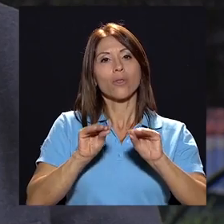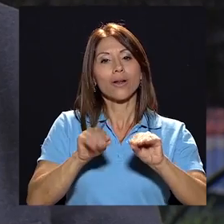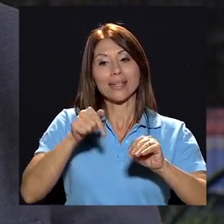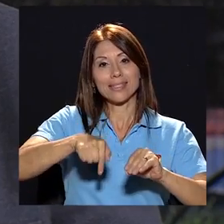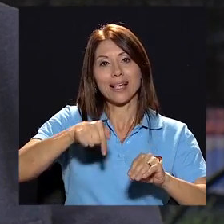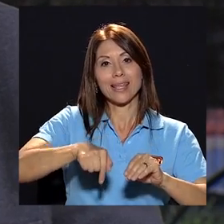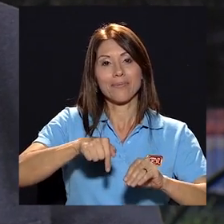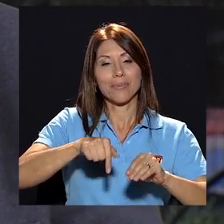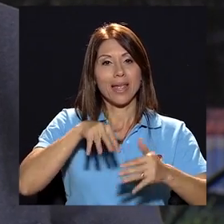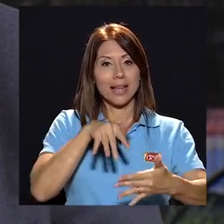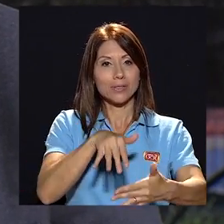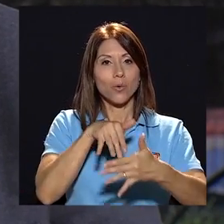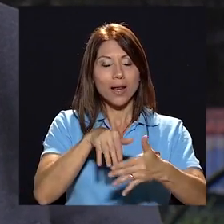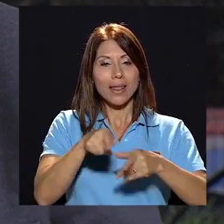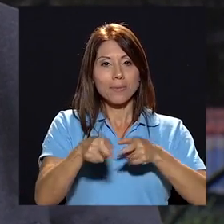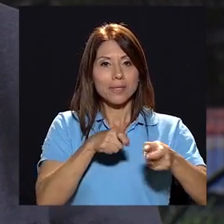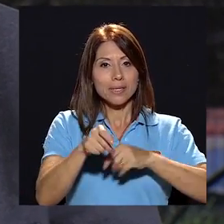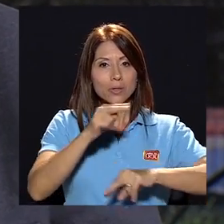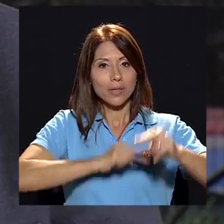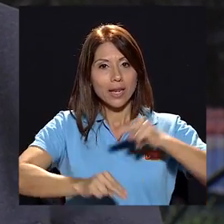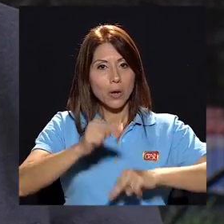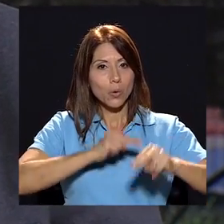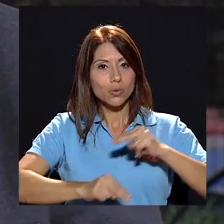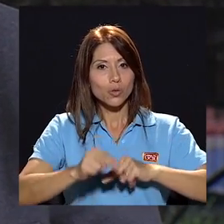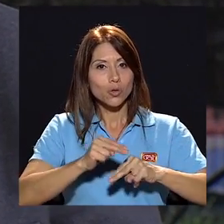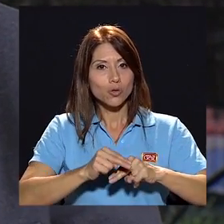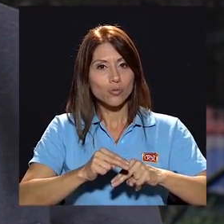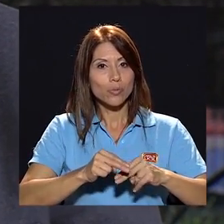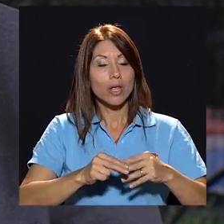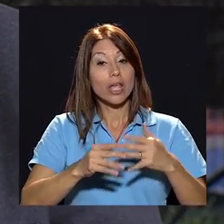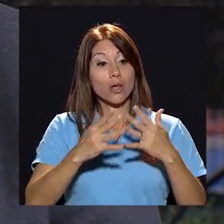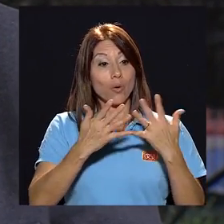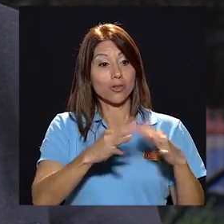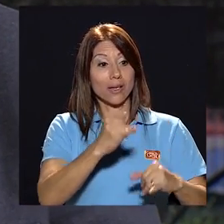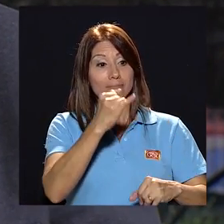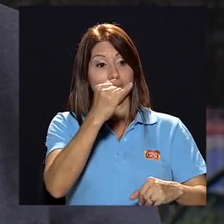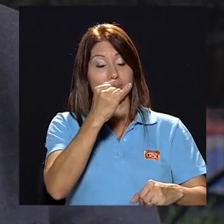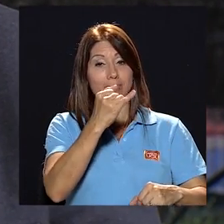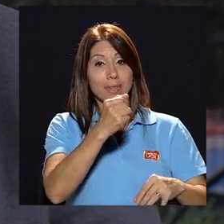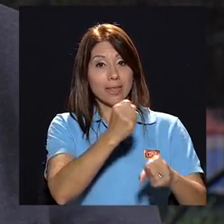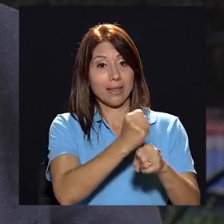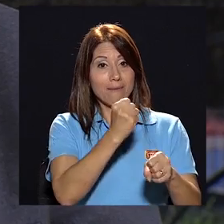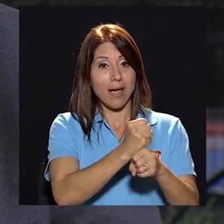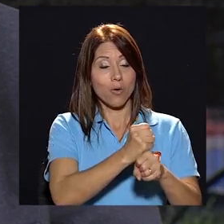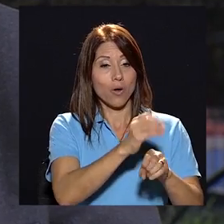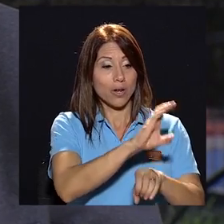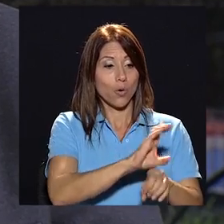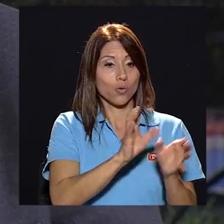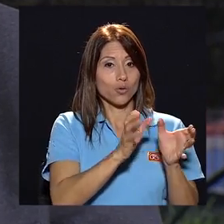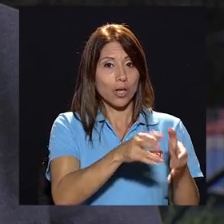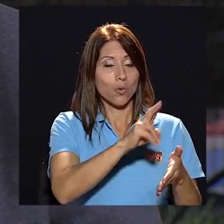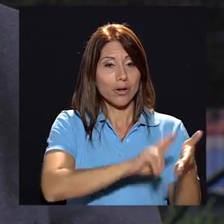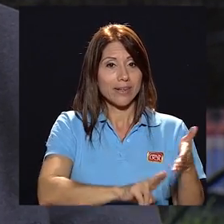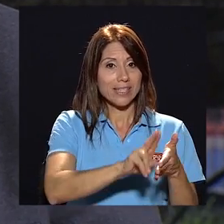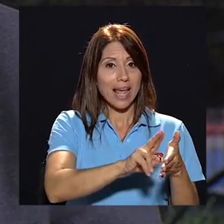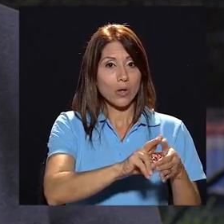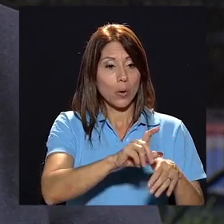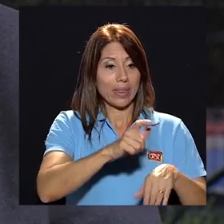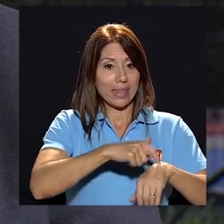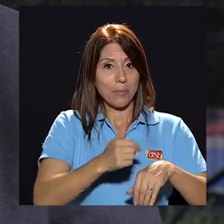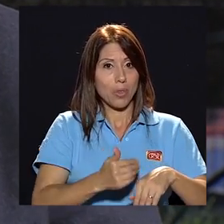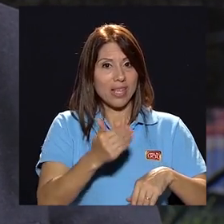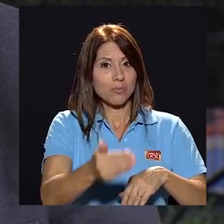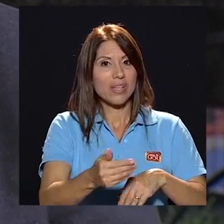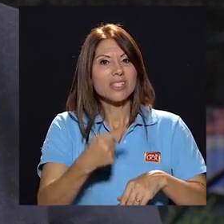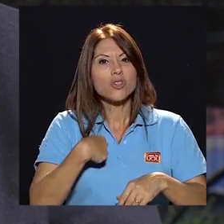en la escuela de administración de negocios y el tiempo después del trabajo en el consejo universitario lo dedico normalmente a preparar